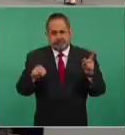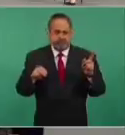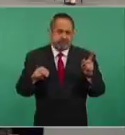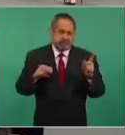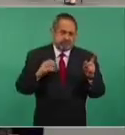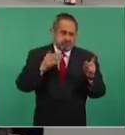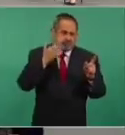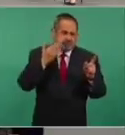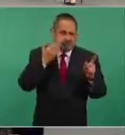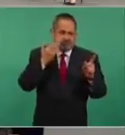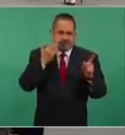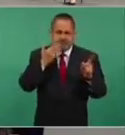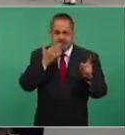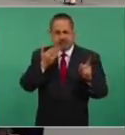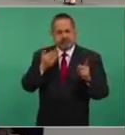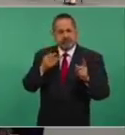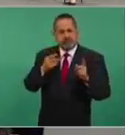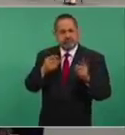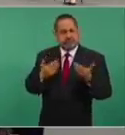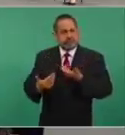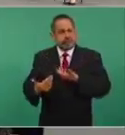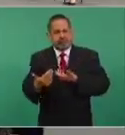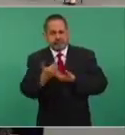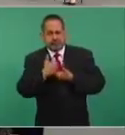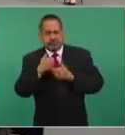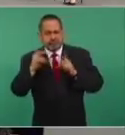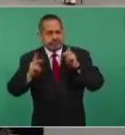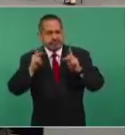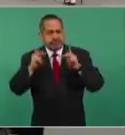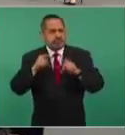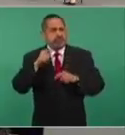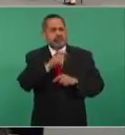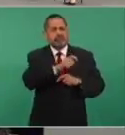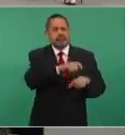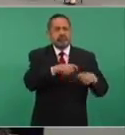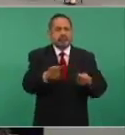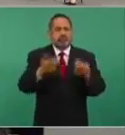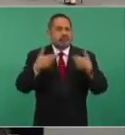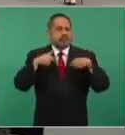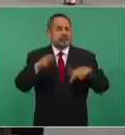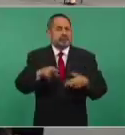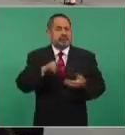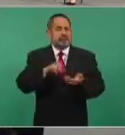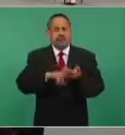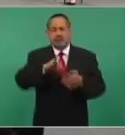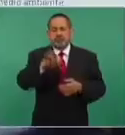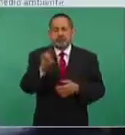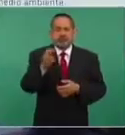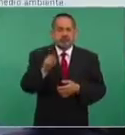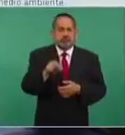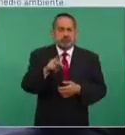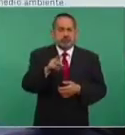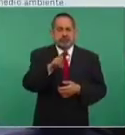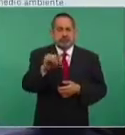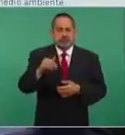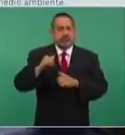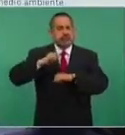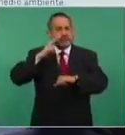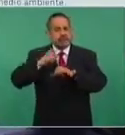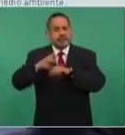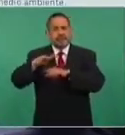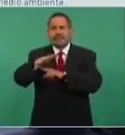que nos visitara su representante, John Kerry, que es el encargado del clima.